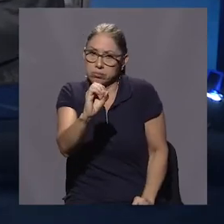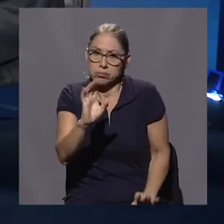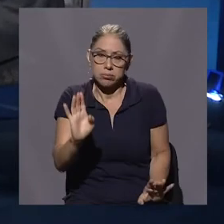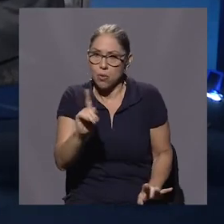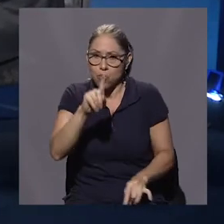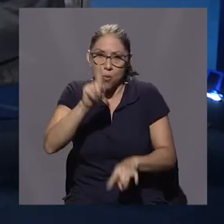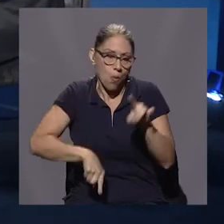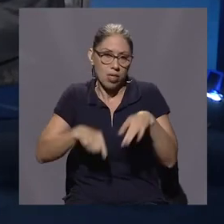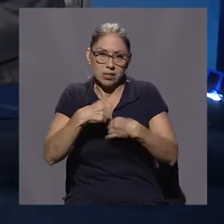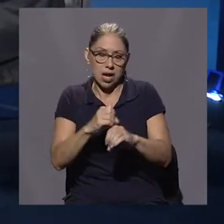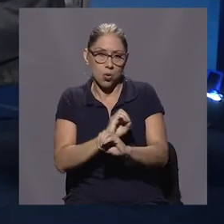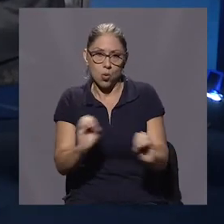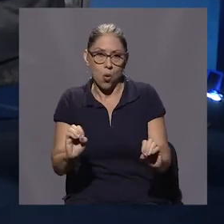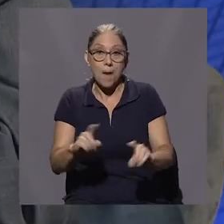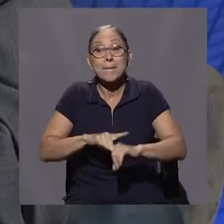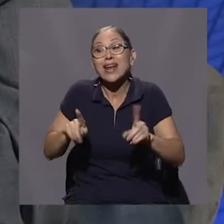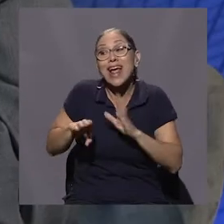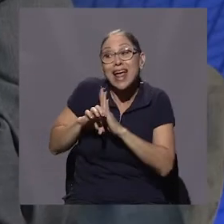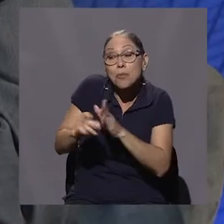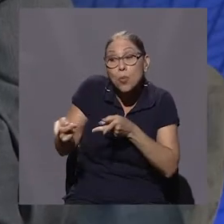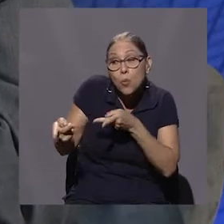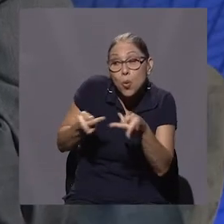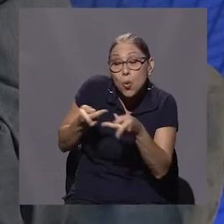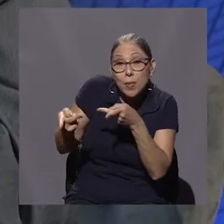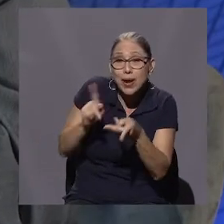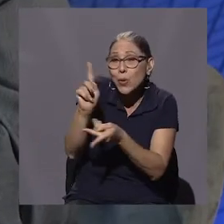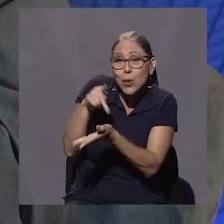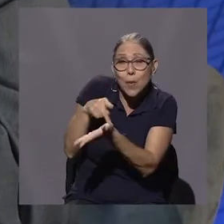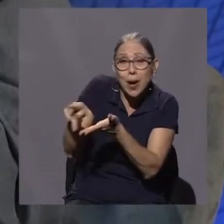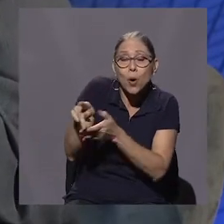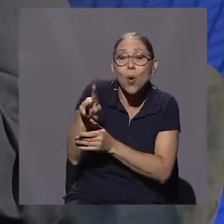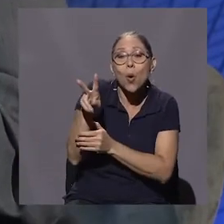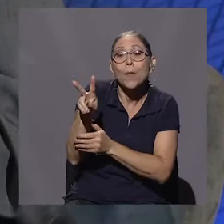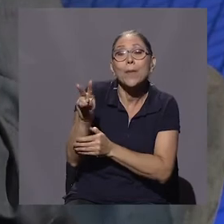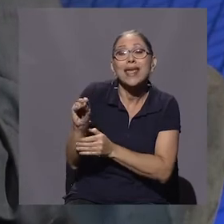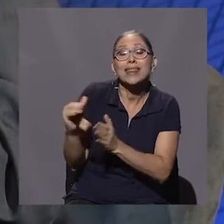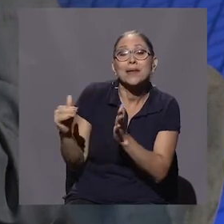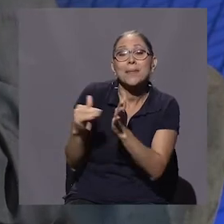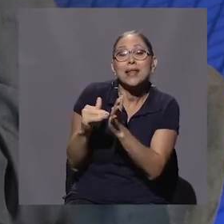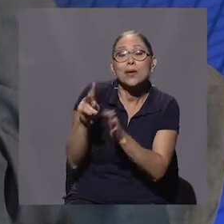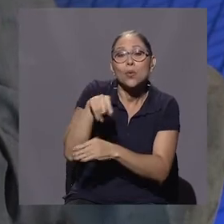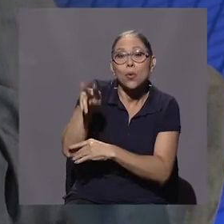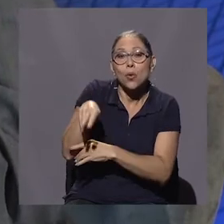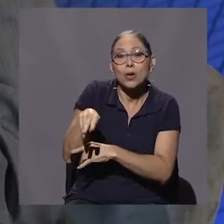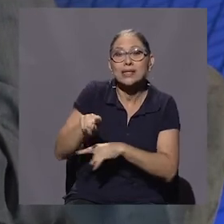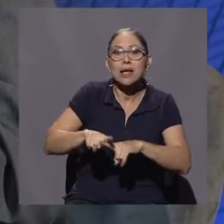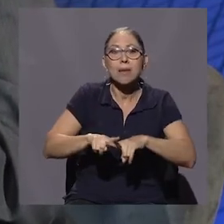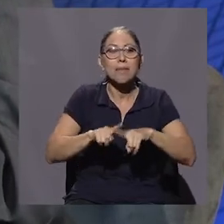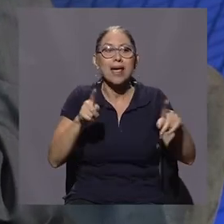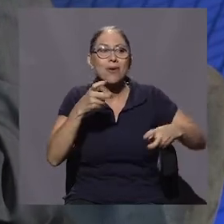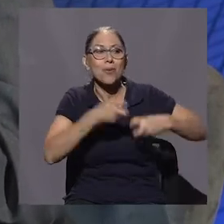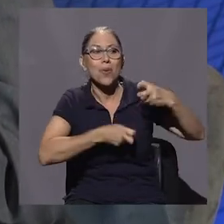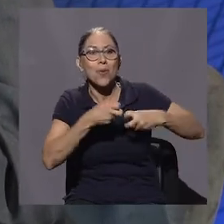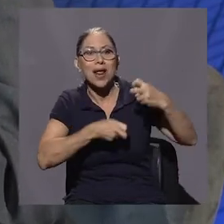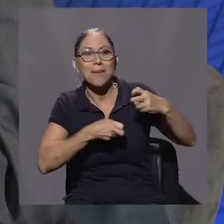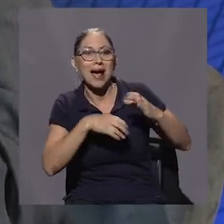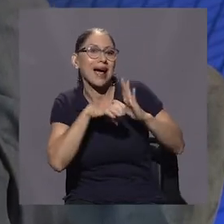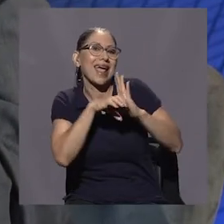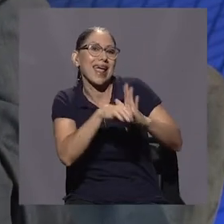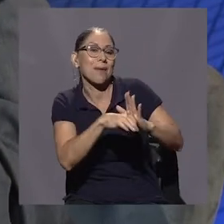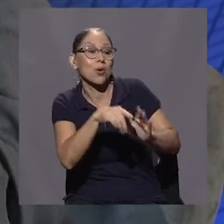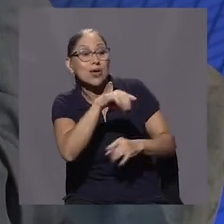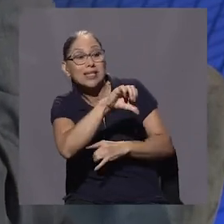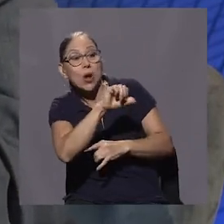Obviamente nadie debe hacerlo. Pero el problema es cuando usted dice que el fulano evadió